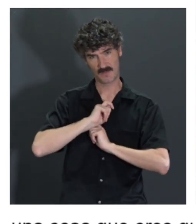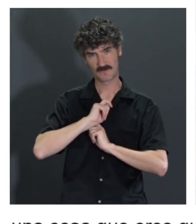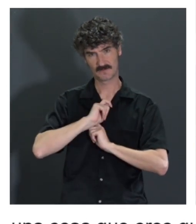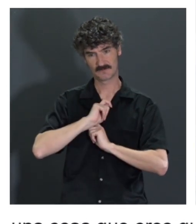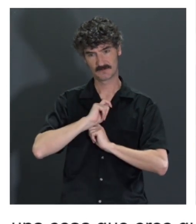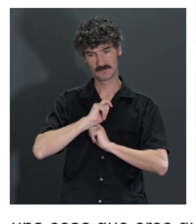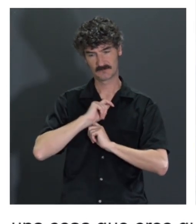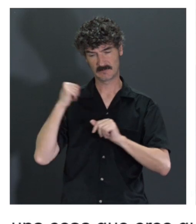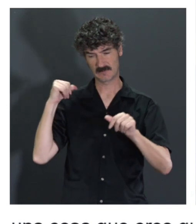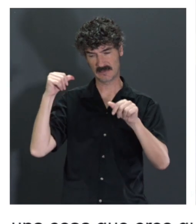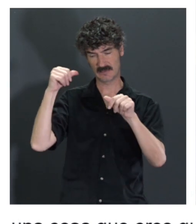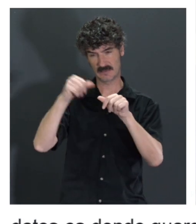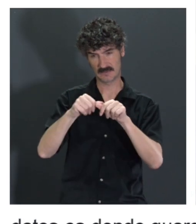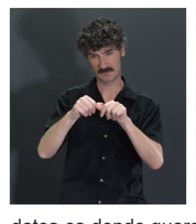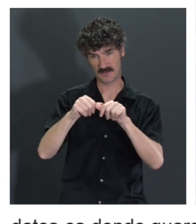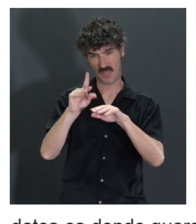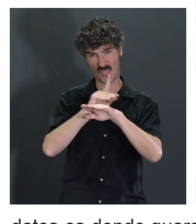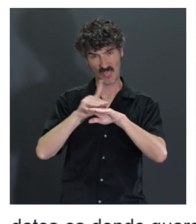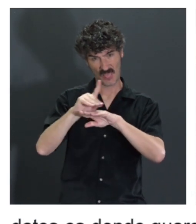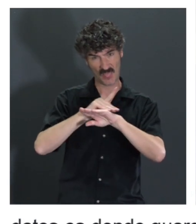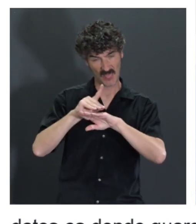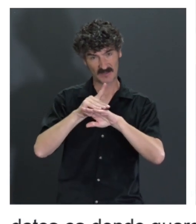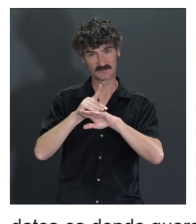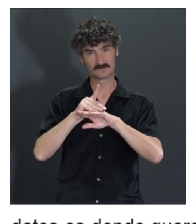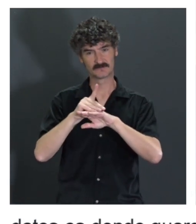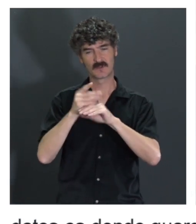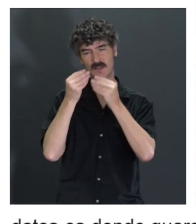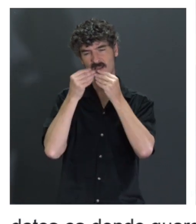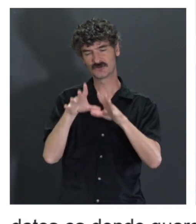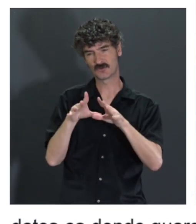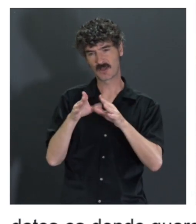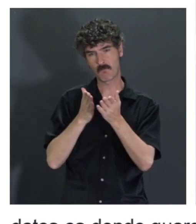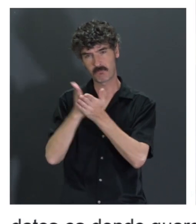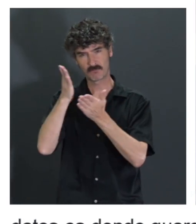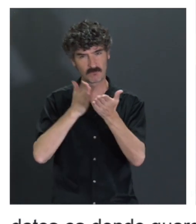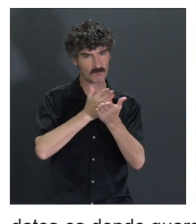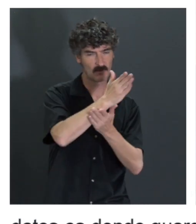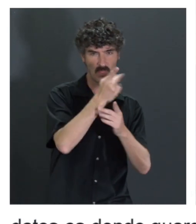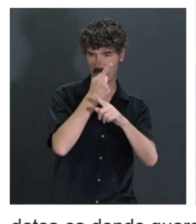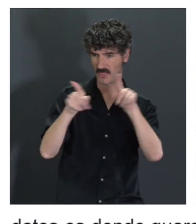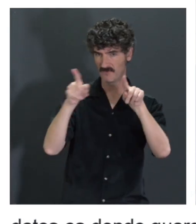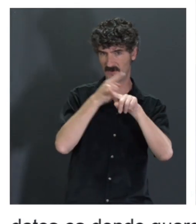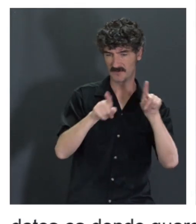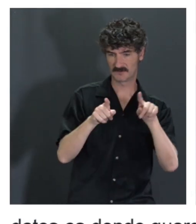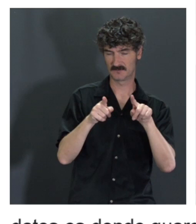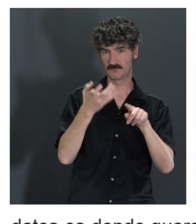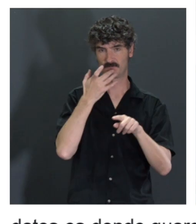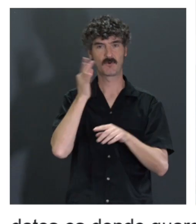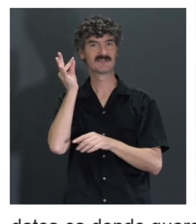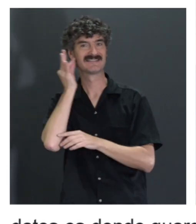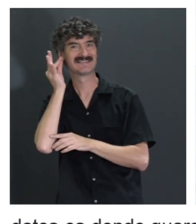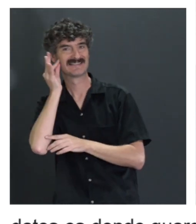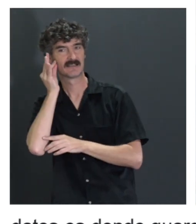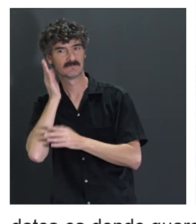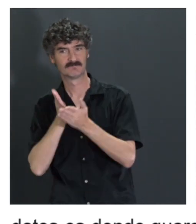hay muchos históricos, muchos bases de datos que por su historia pues tienen sesgos. En el caso de las chicas, pues está